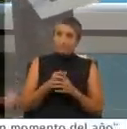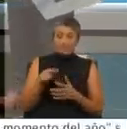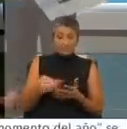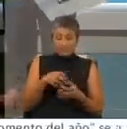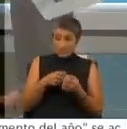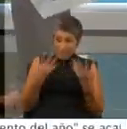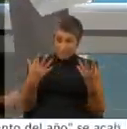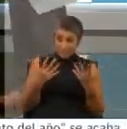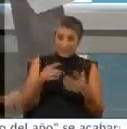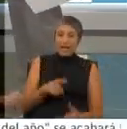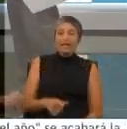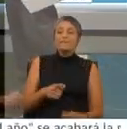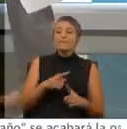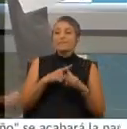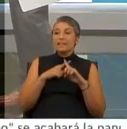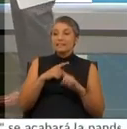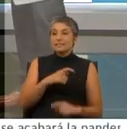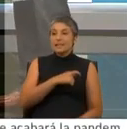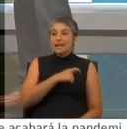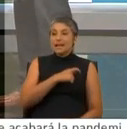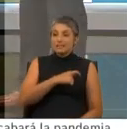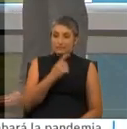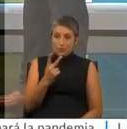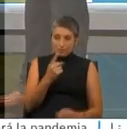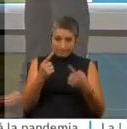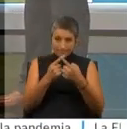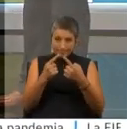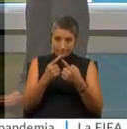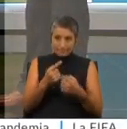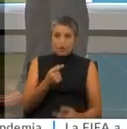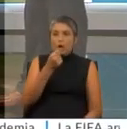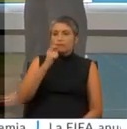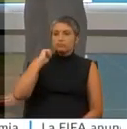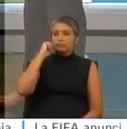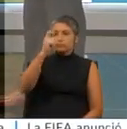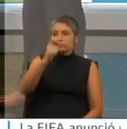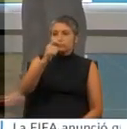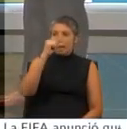Estamos en Phoenix Racing. Exacto. Y lo peor es que el árbitro saca tarjeta amarilla.